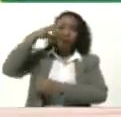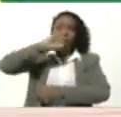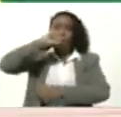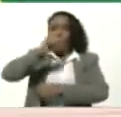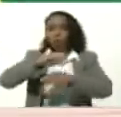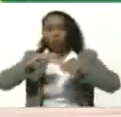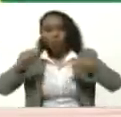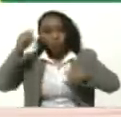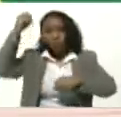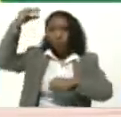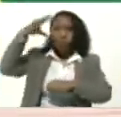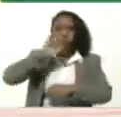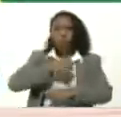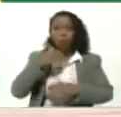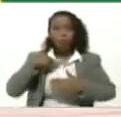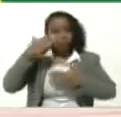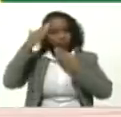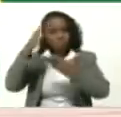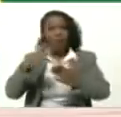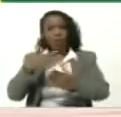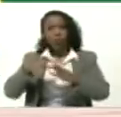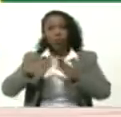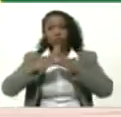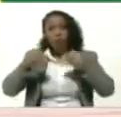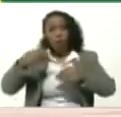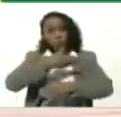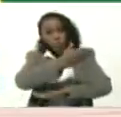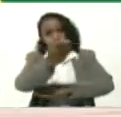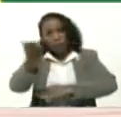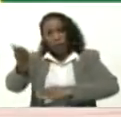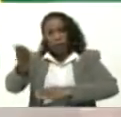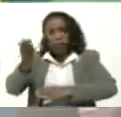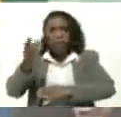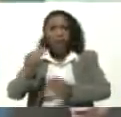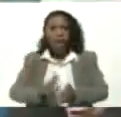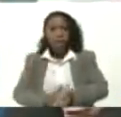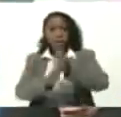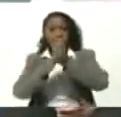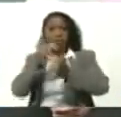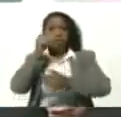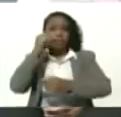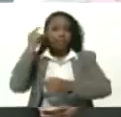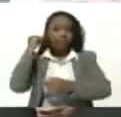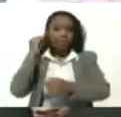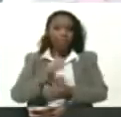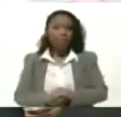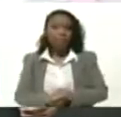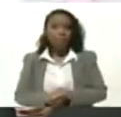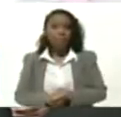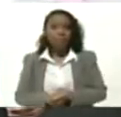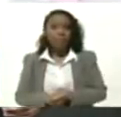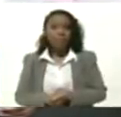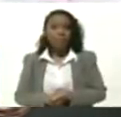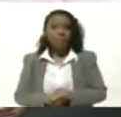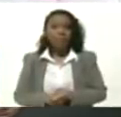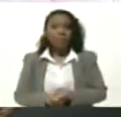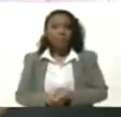Amado Bueno Mis saludos Todos ustedes Liderezas Y líderes De